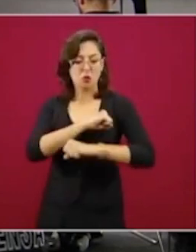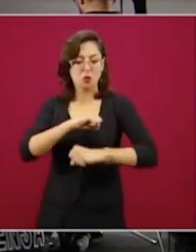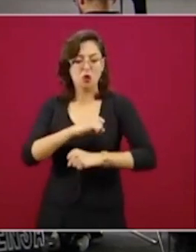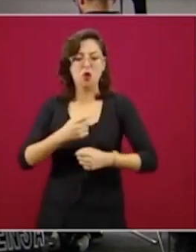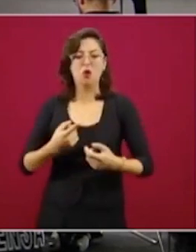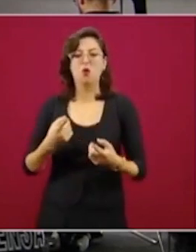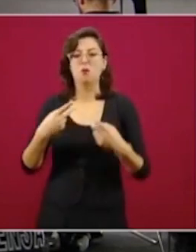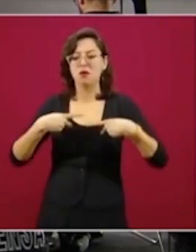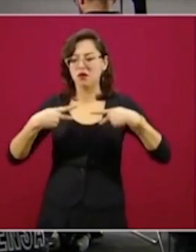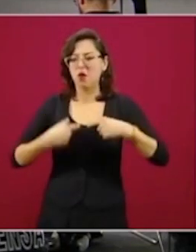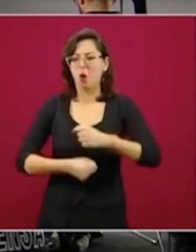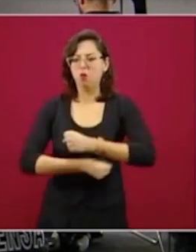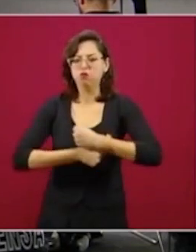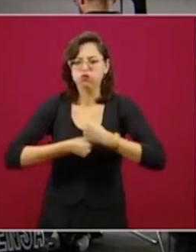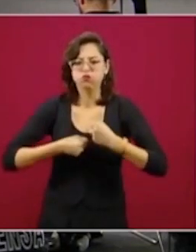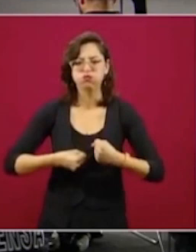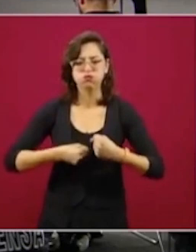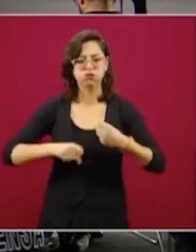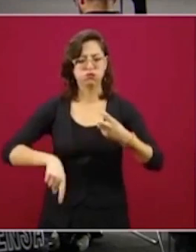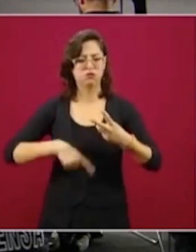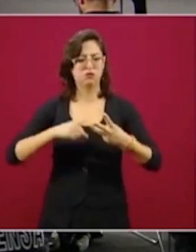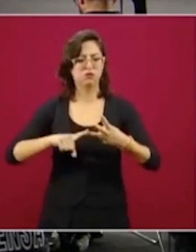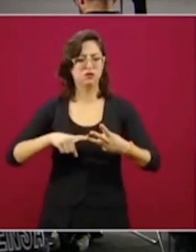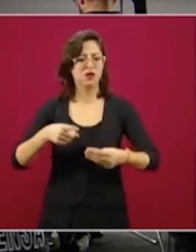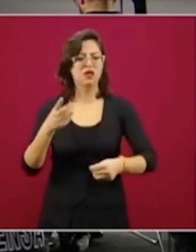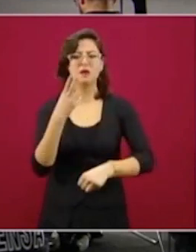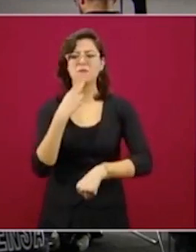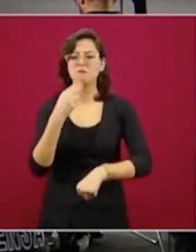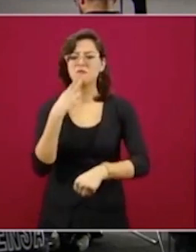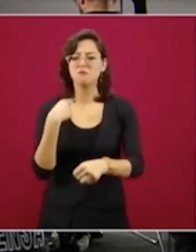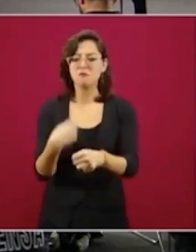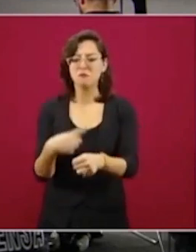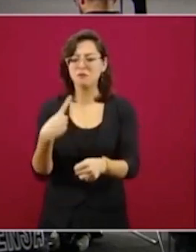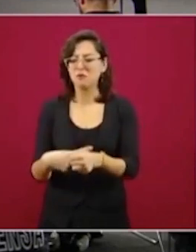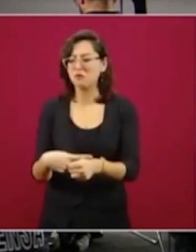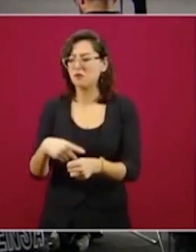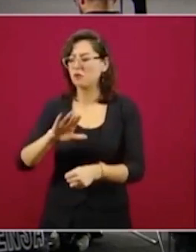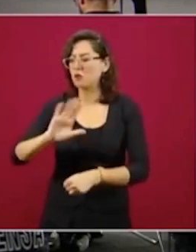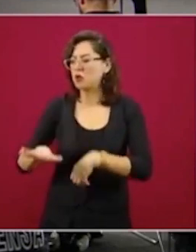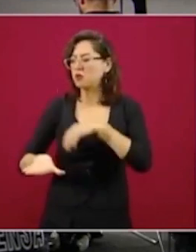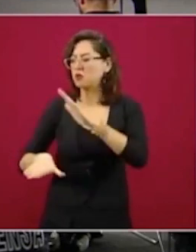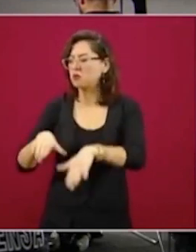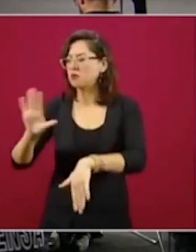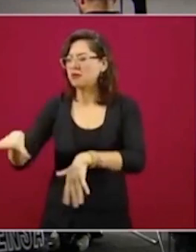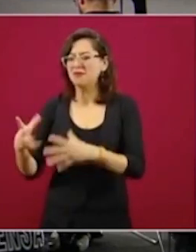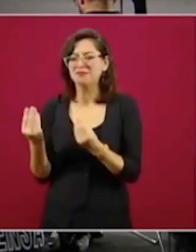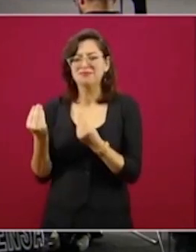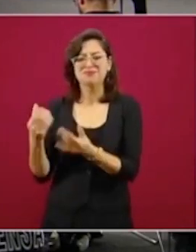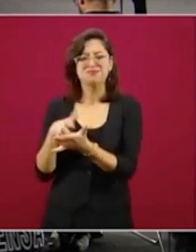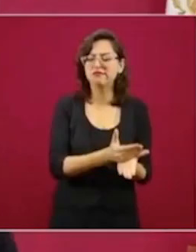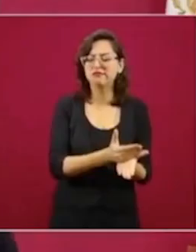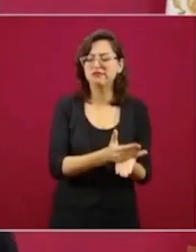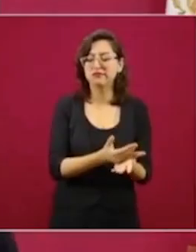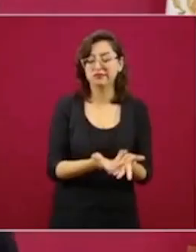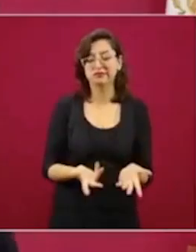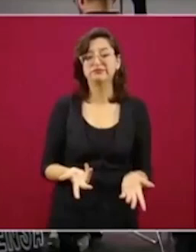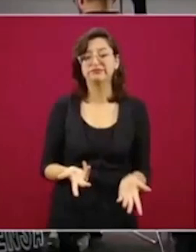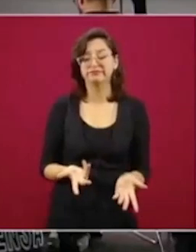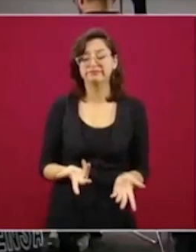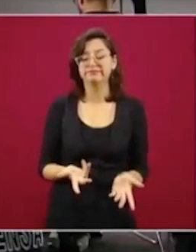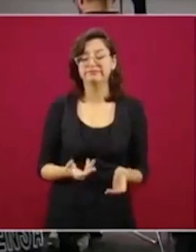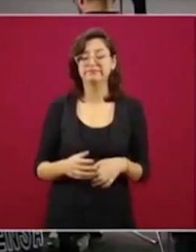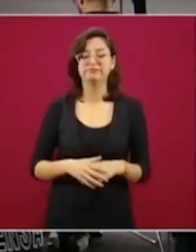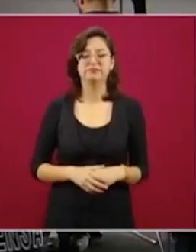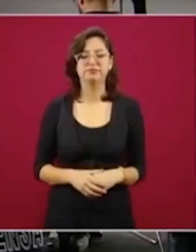diabetes, que los que desgraciadamente morirán por coronavirus. Es